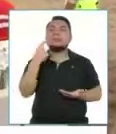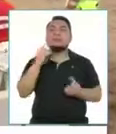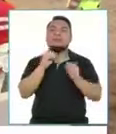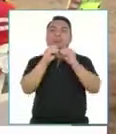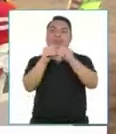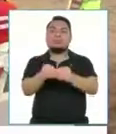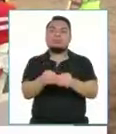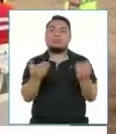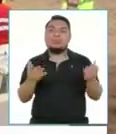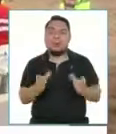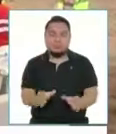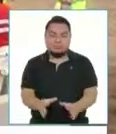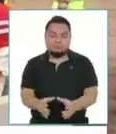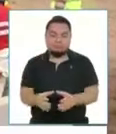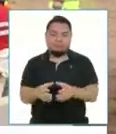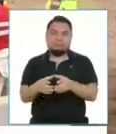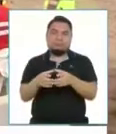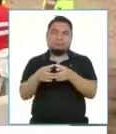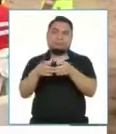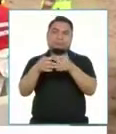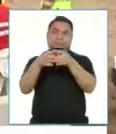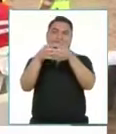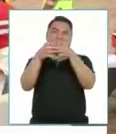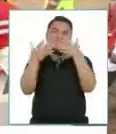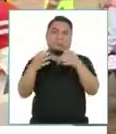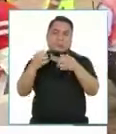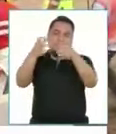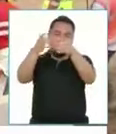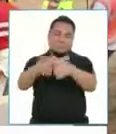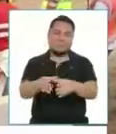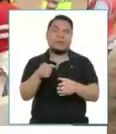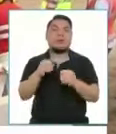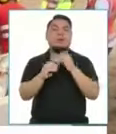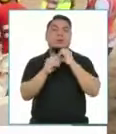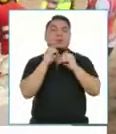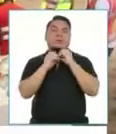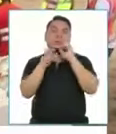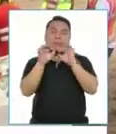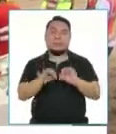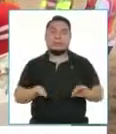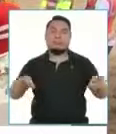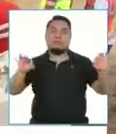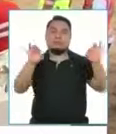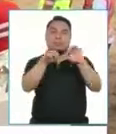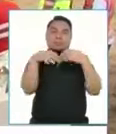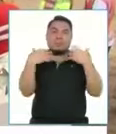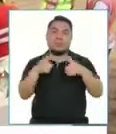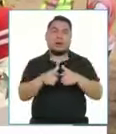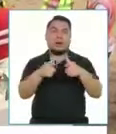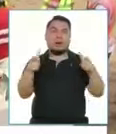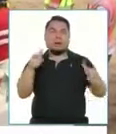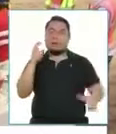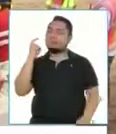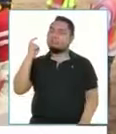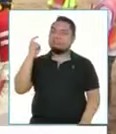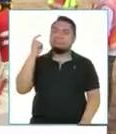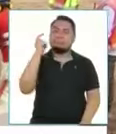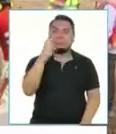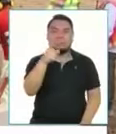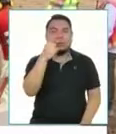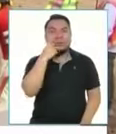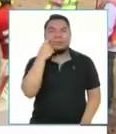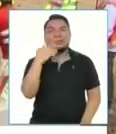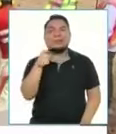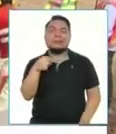colocación de las estructuras necesarias para la construcción de esta importante obra. Obra que, como ya es conocido,